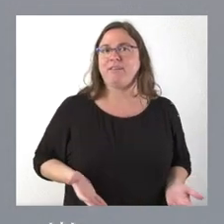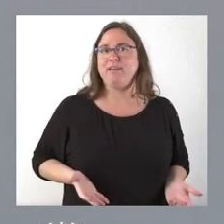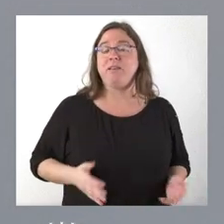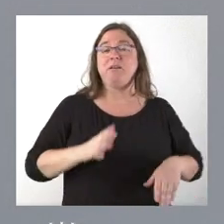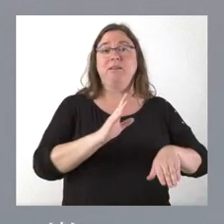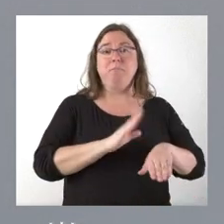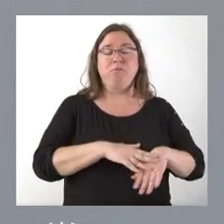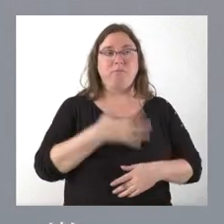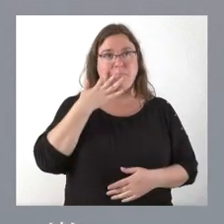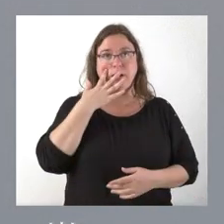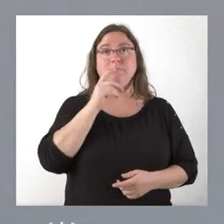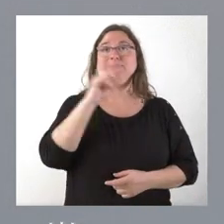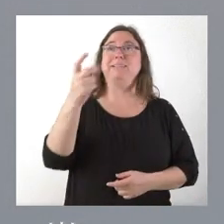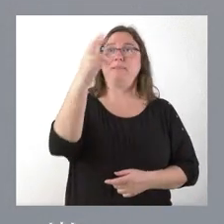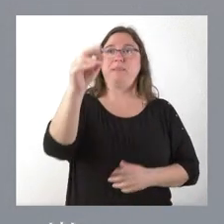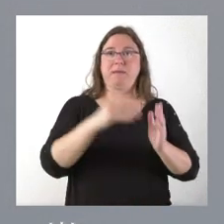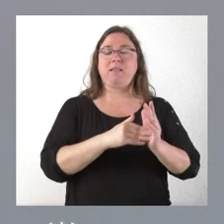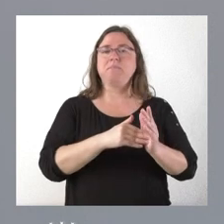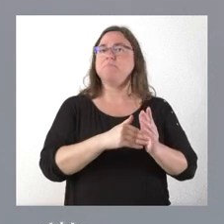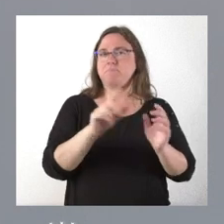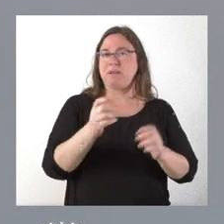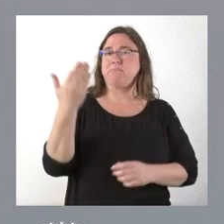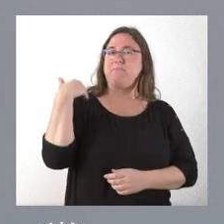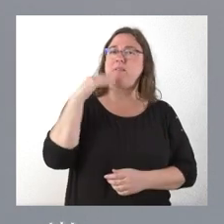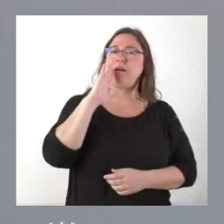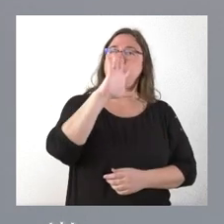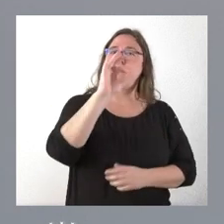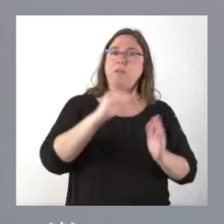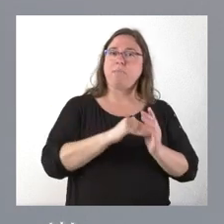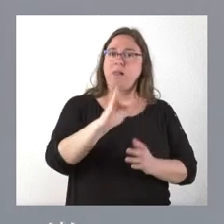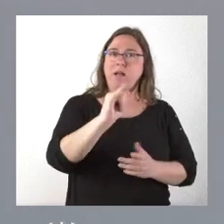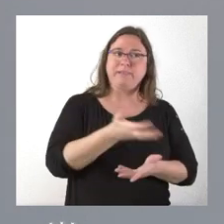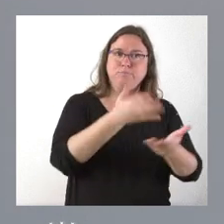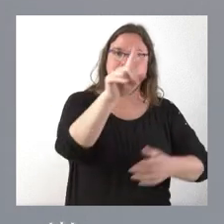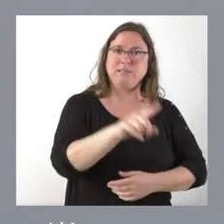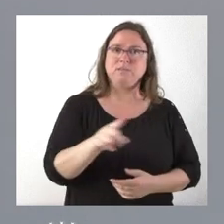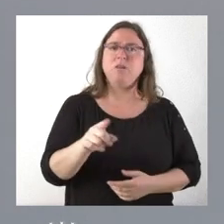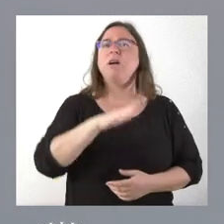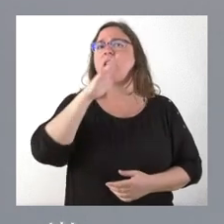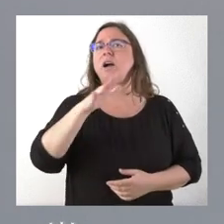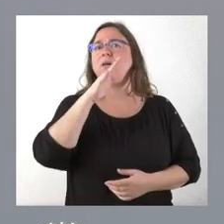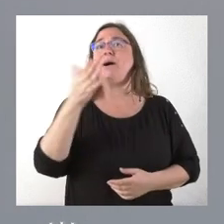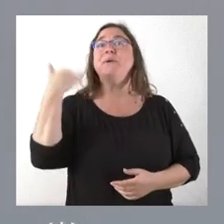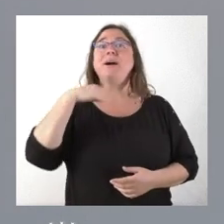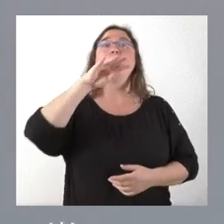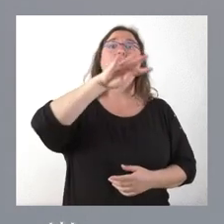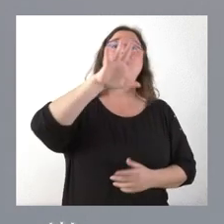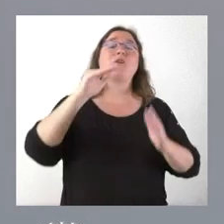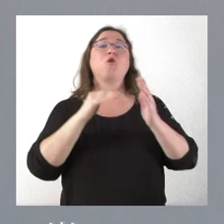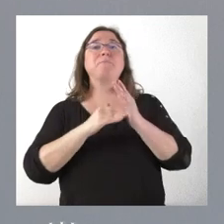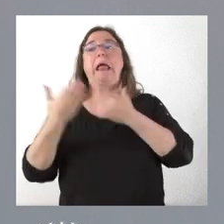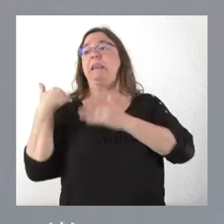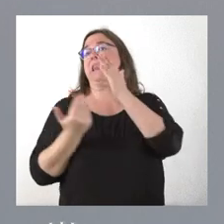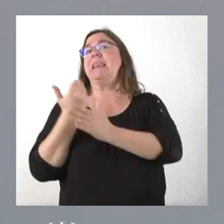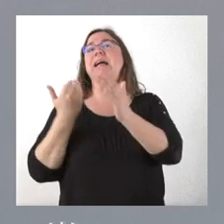dar credibilidad al anuncio de las 20.000, tenemos que ver si esas 50.000 están ya disponibles y qué fue de las 45.000 de hace unos